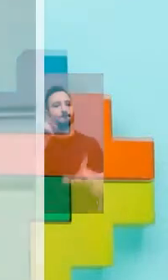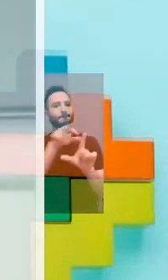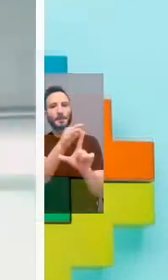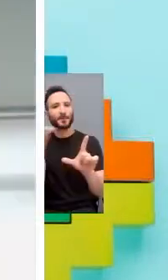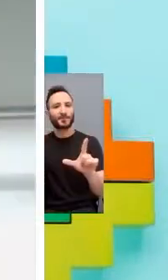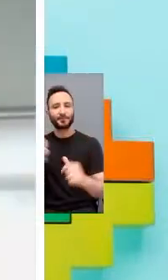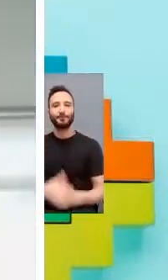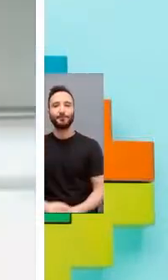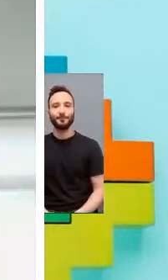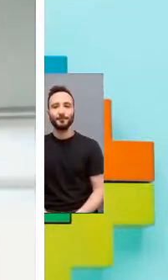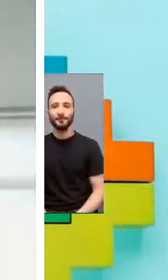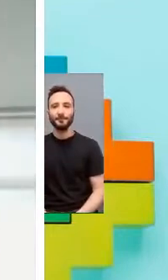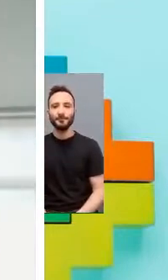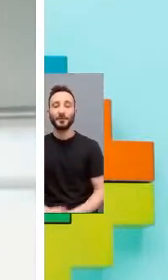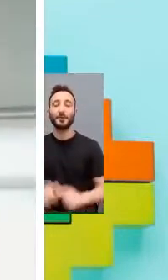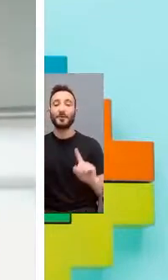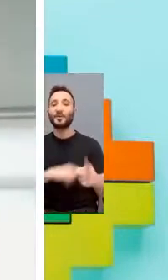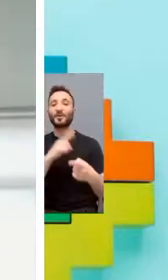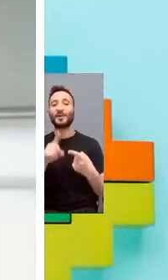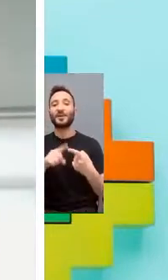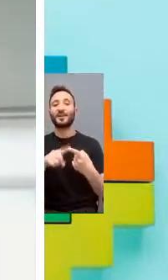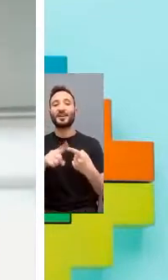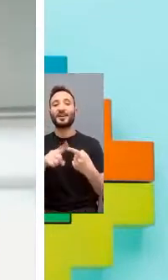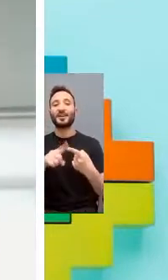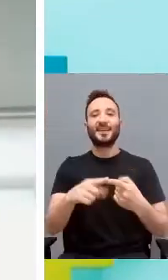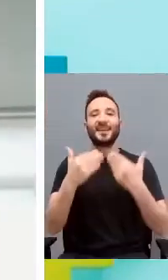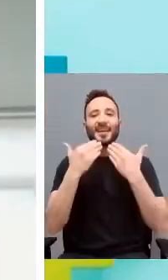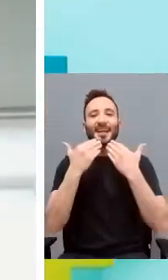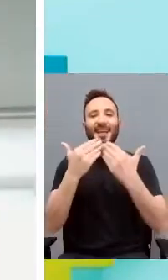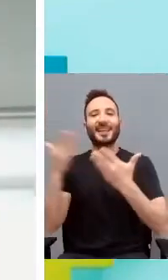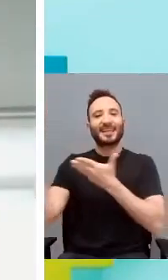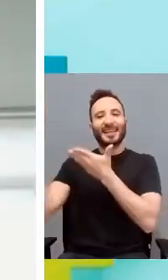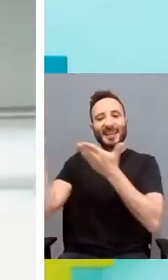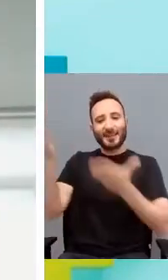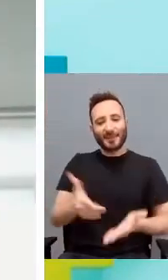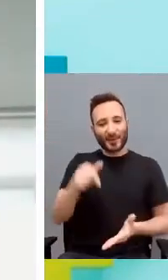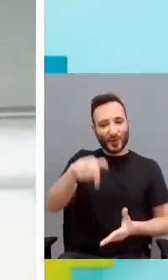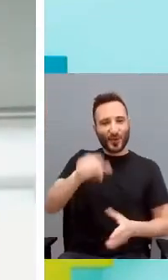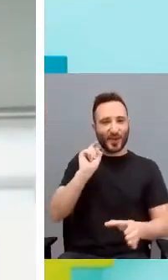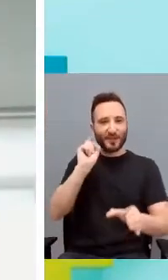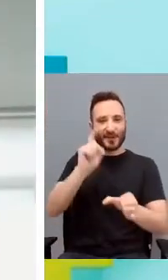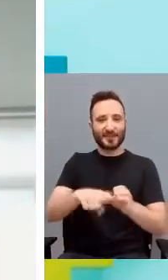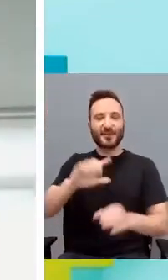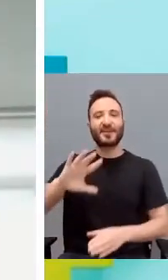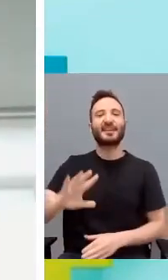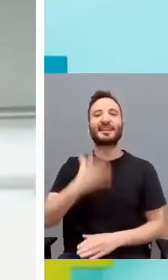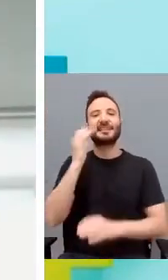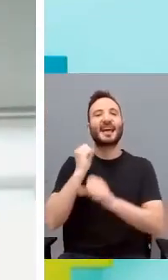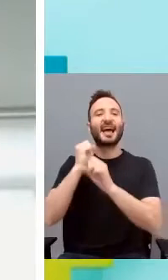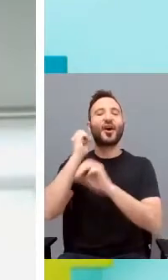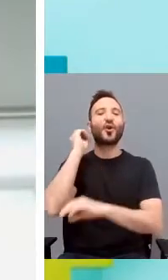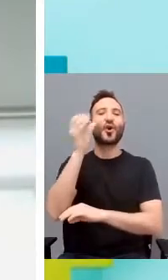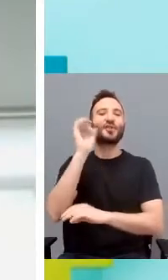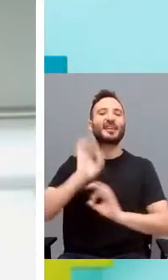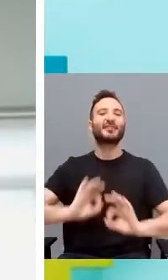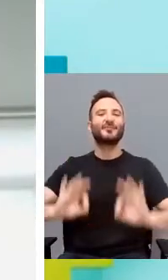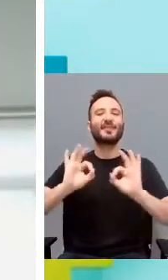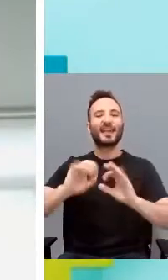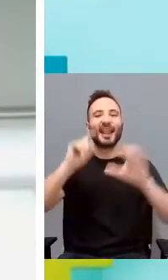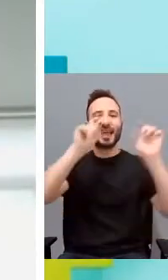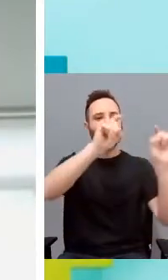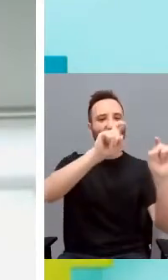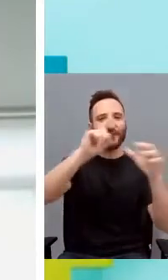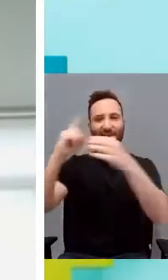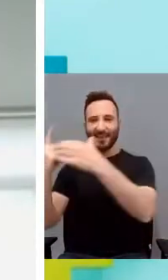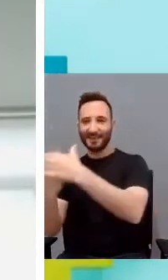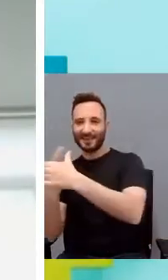Bueno, en primer lugar, agradecer la invitación para participar en la quinta jornada de educación ITEA, compartir que desde